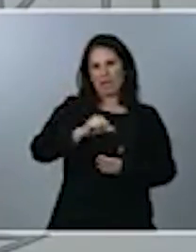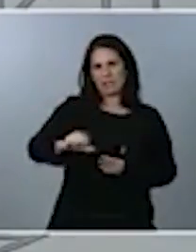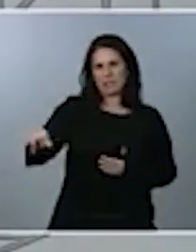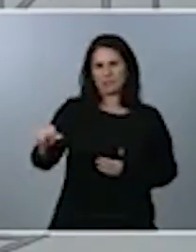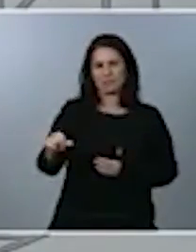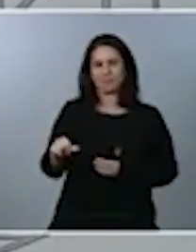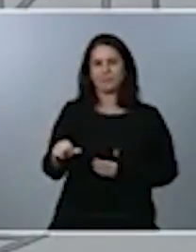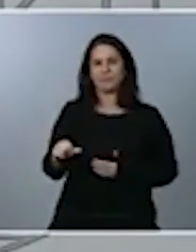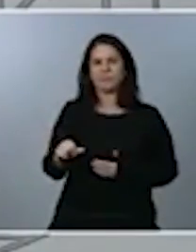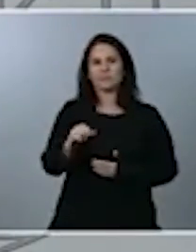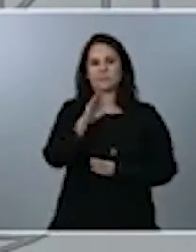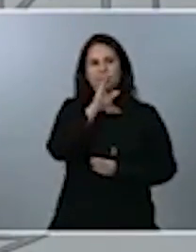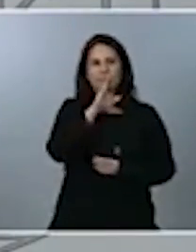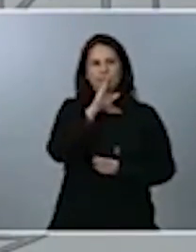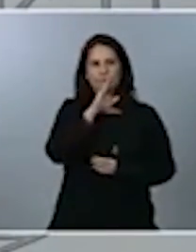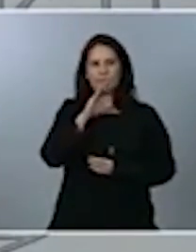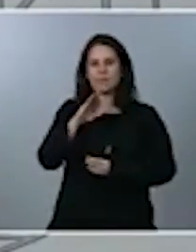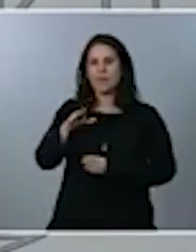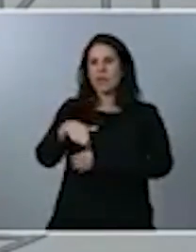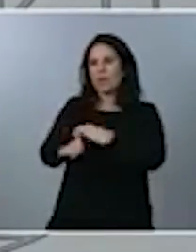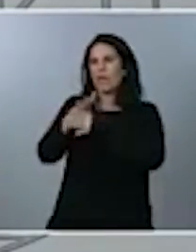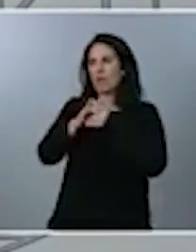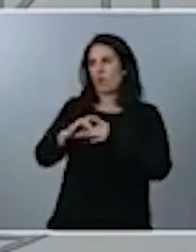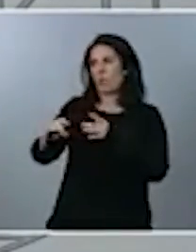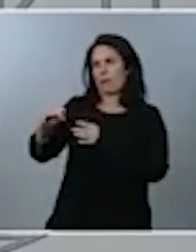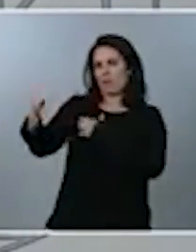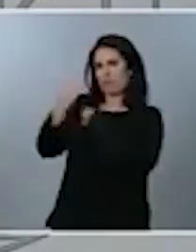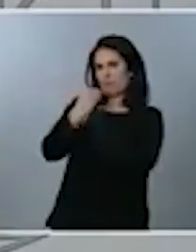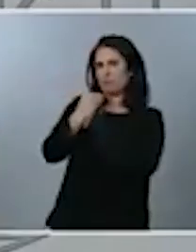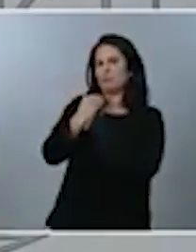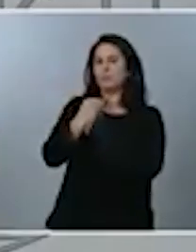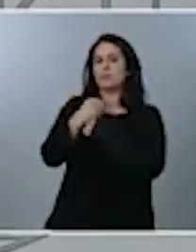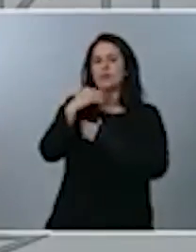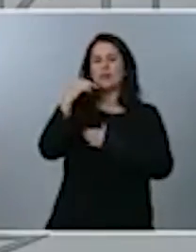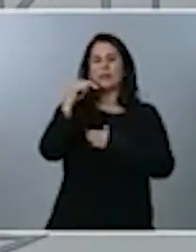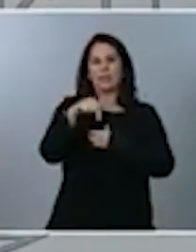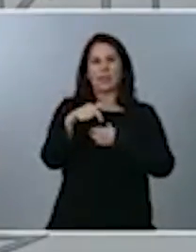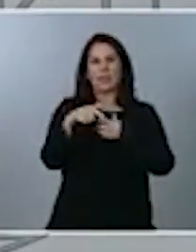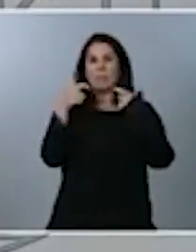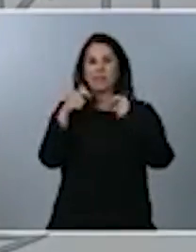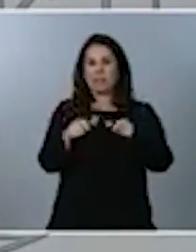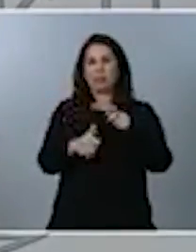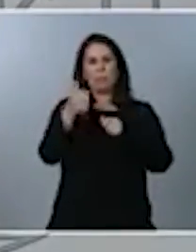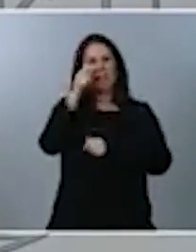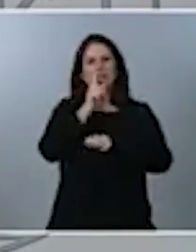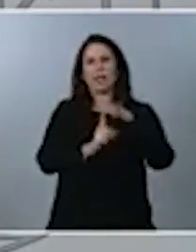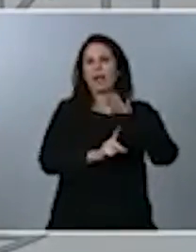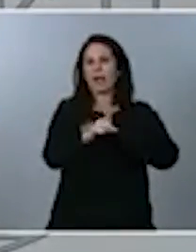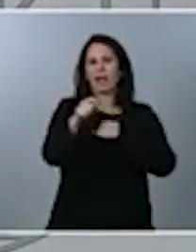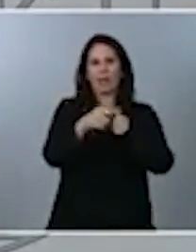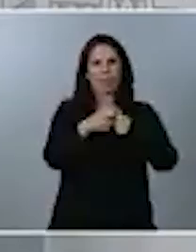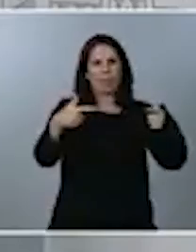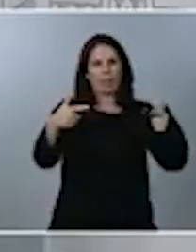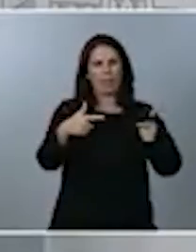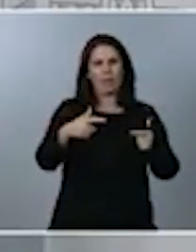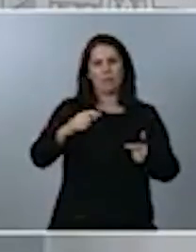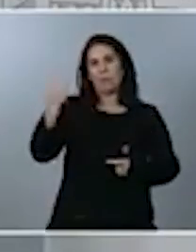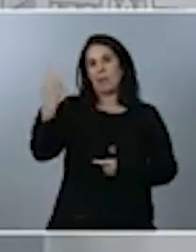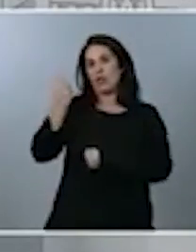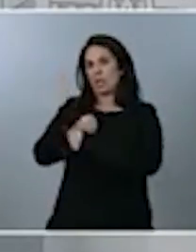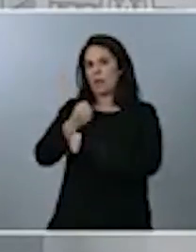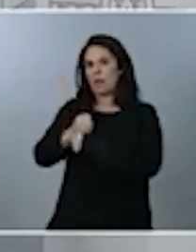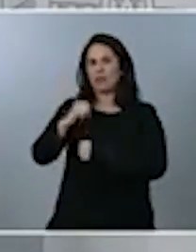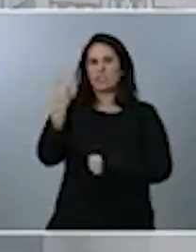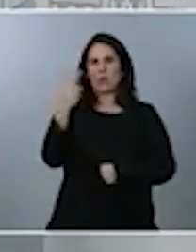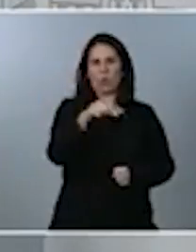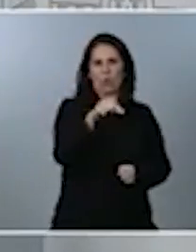alimentan al Ministerio de Igualdad, el departamento que más crece después del Departamento de Trabajo. De hecho, contará